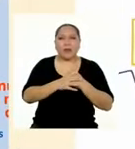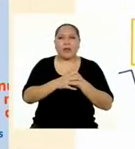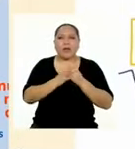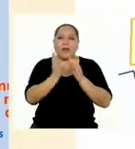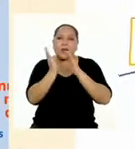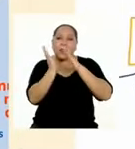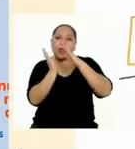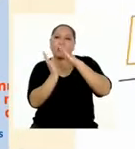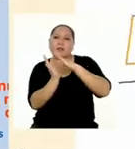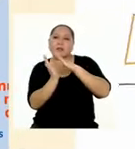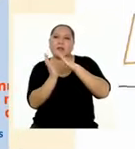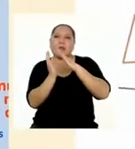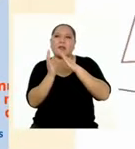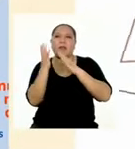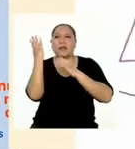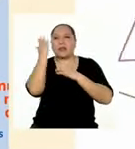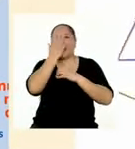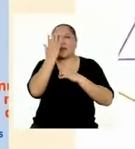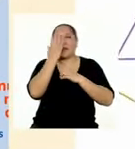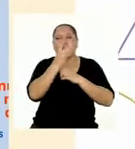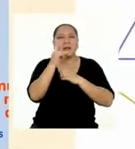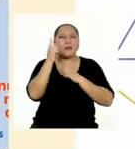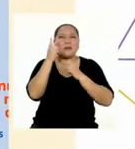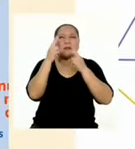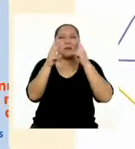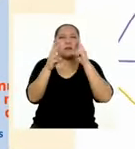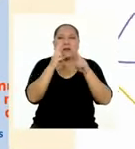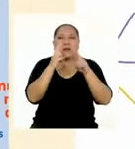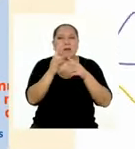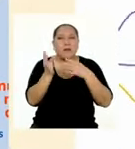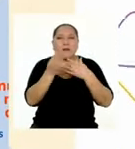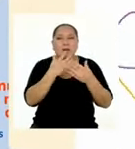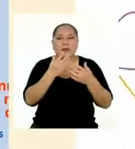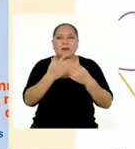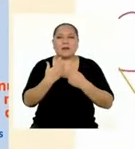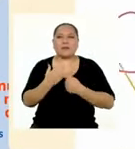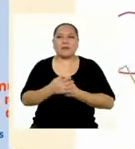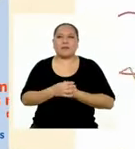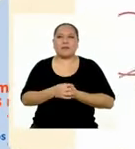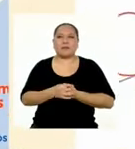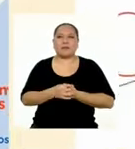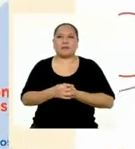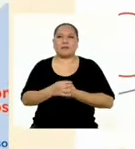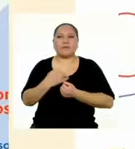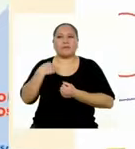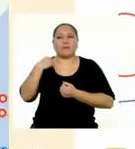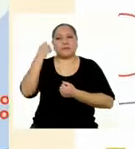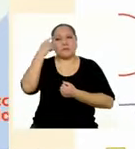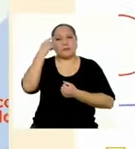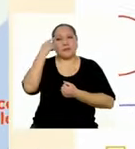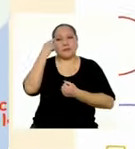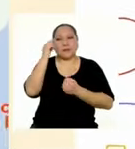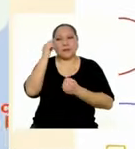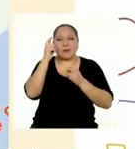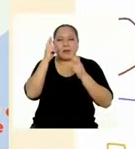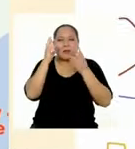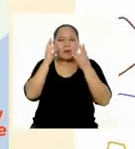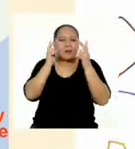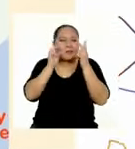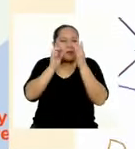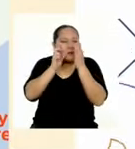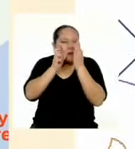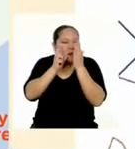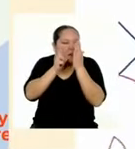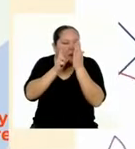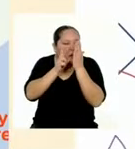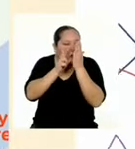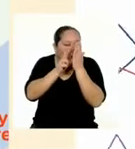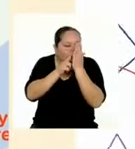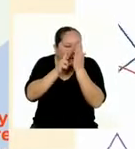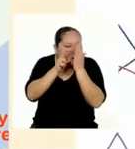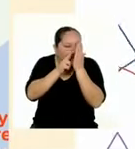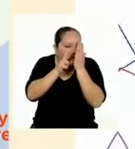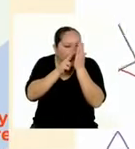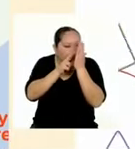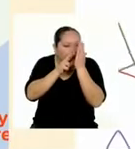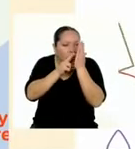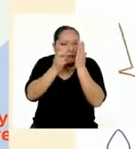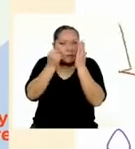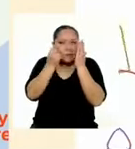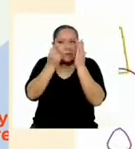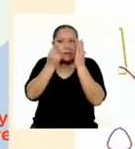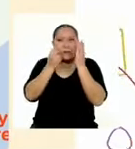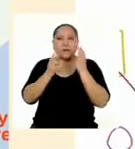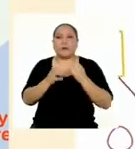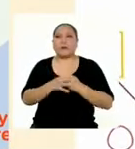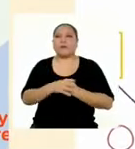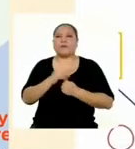Era cursiva y negrita, no se distingue tan fácil. De hecho, hay que acercarnos bien para poder leer y